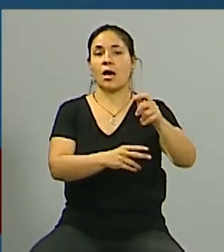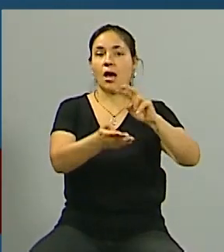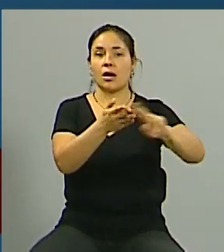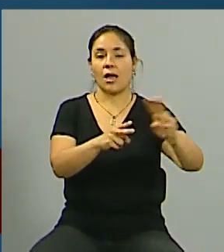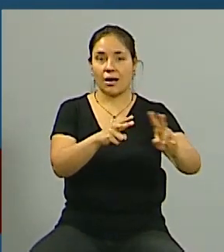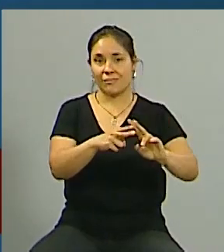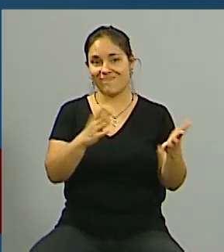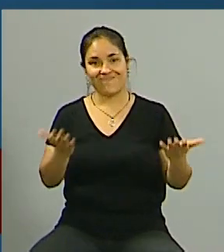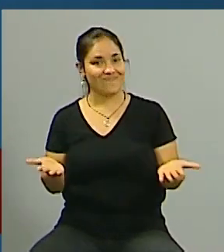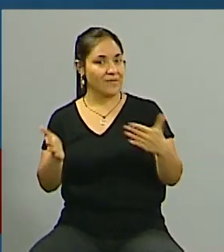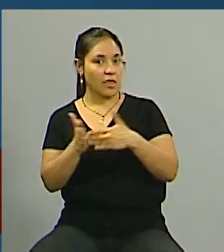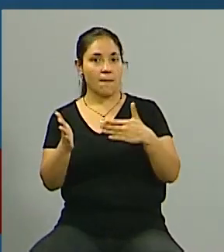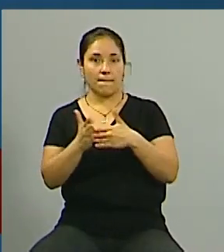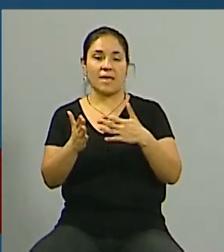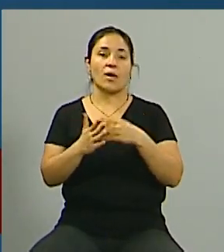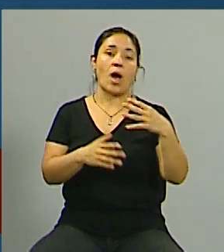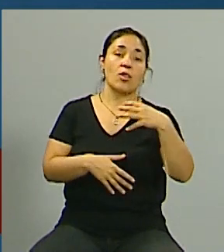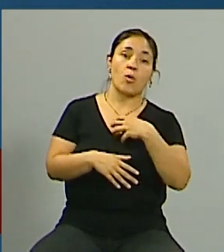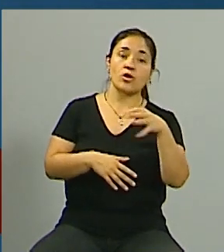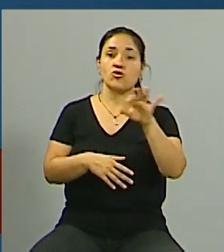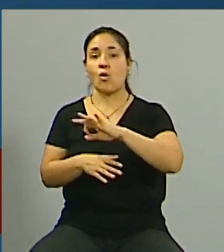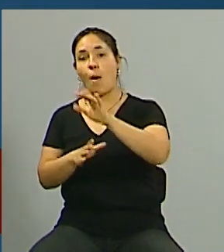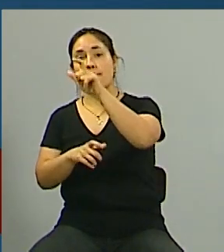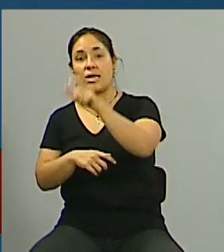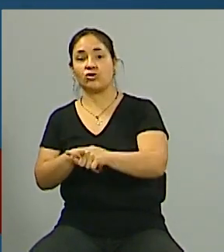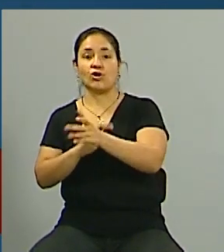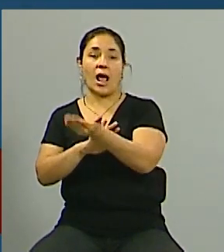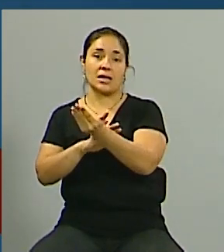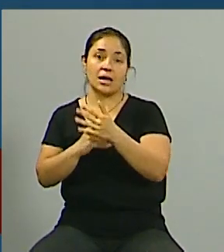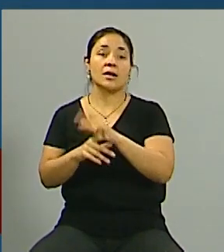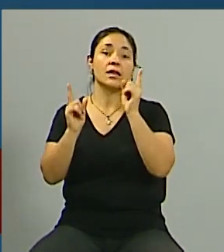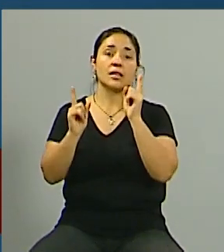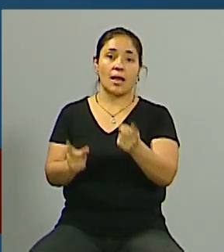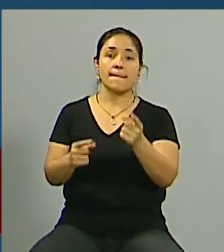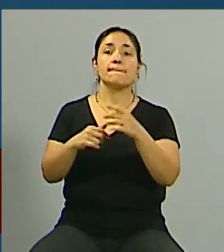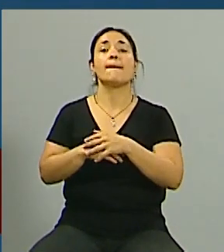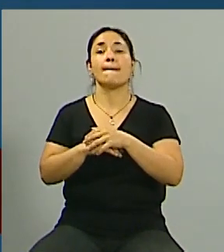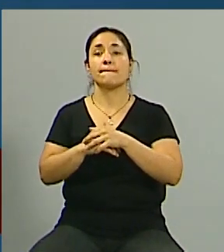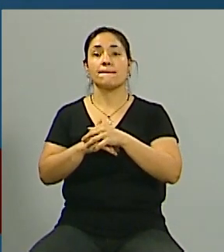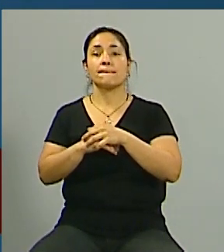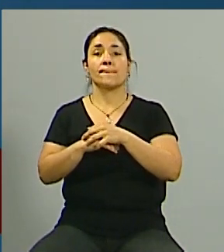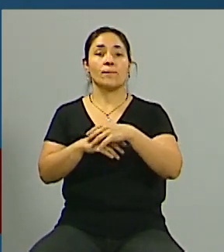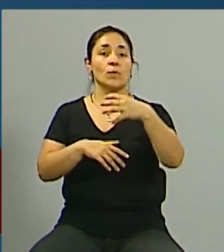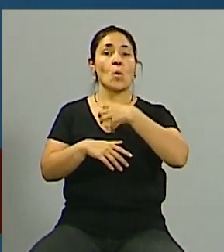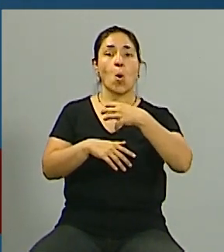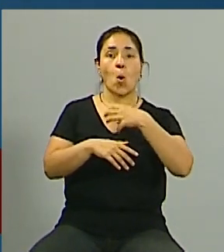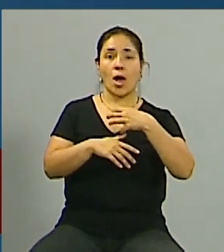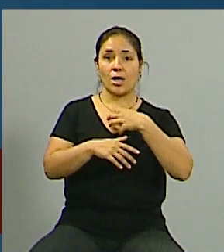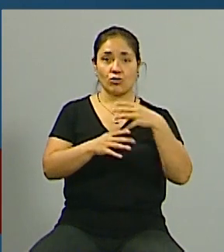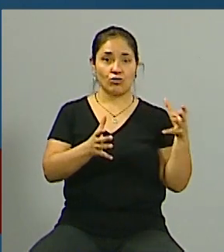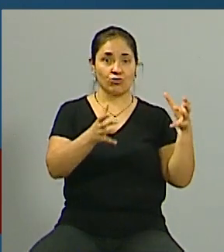lado propietario o inquilino reclamando y también en este caso todo lo que es el consorcio de propietarios que no está bien